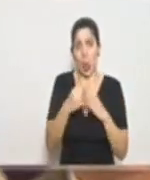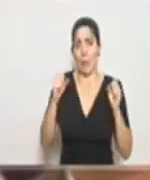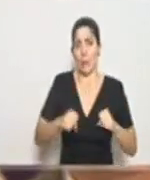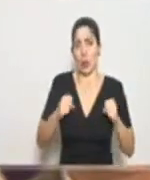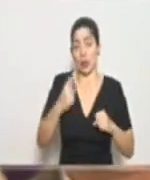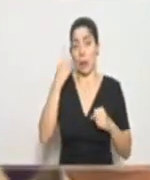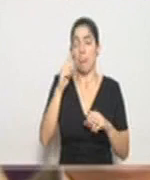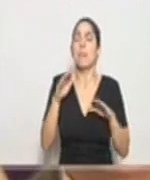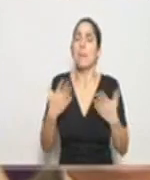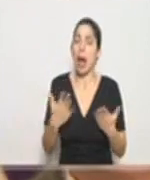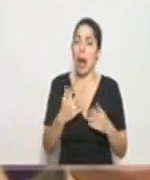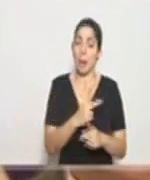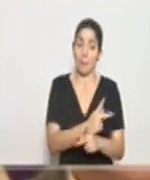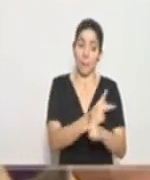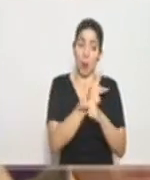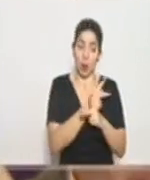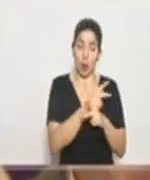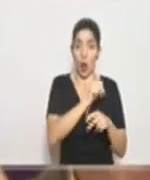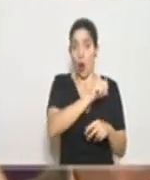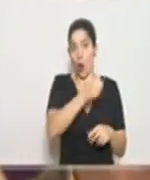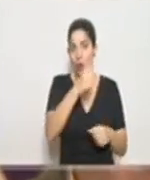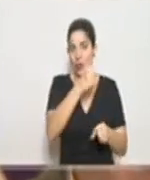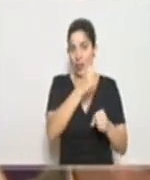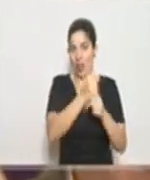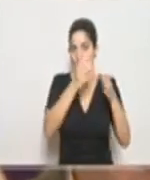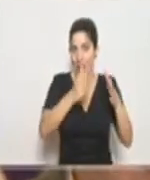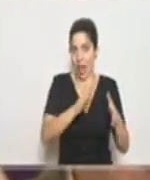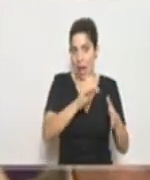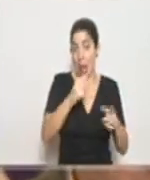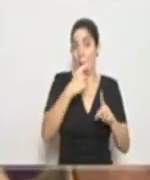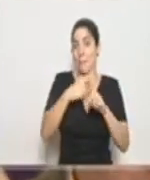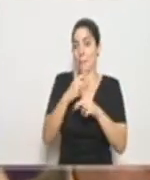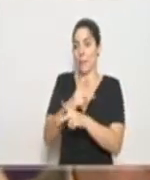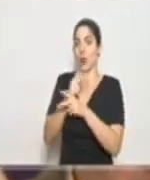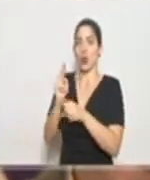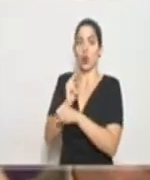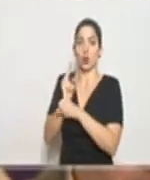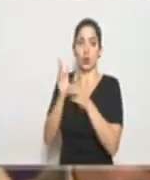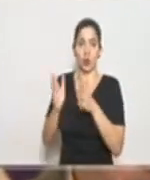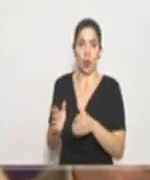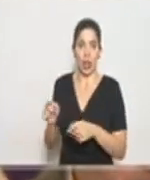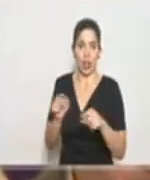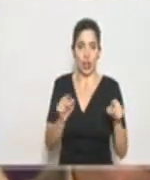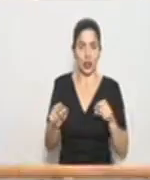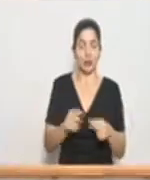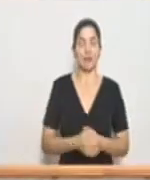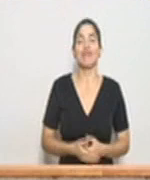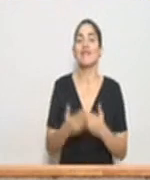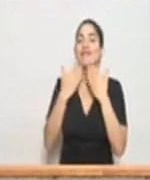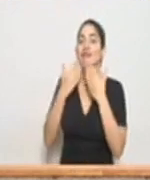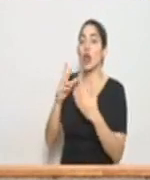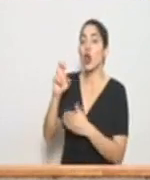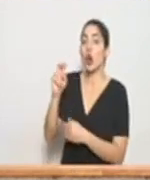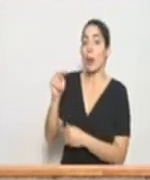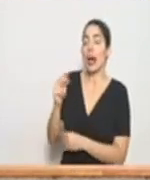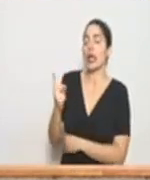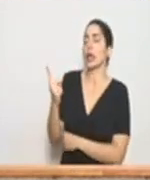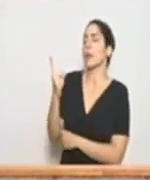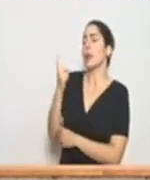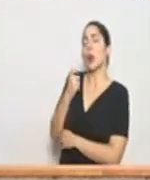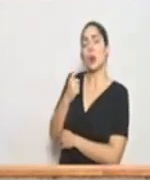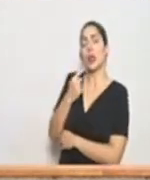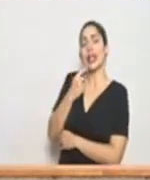proteger tanto a otros funcionarios de la Caja como a los usuarios. Muchas gracias, don Román. Nos consultan